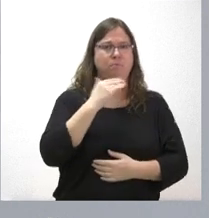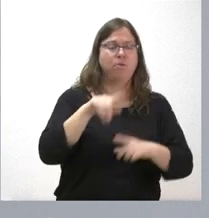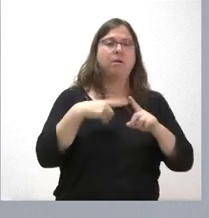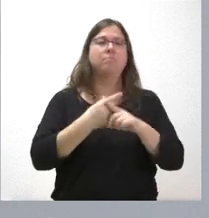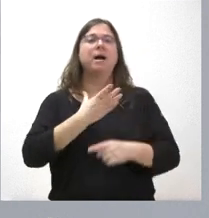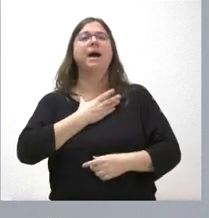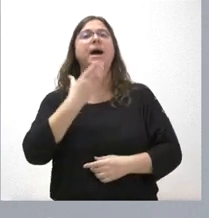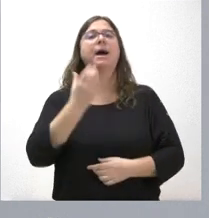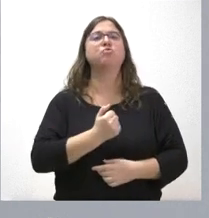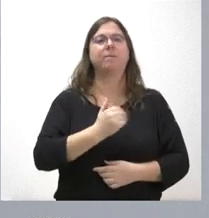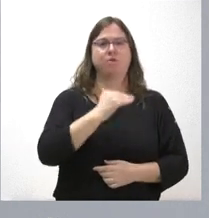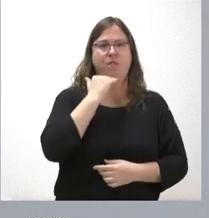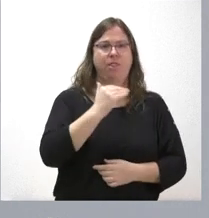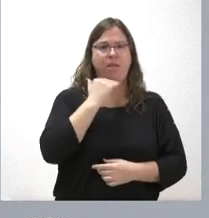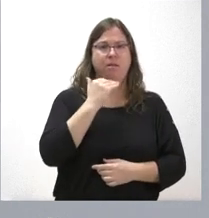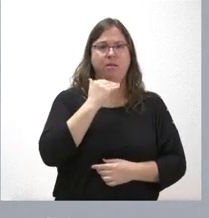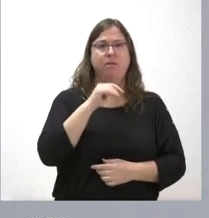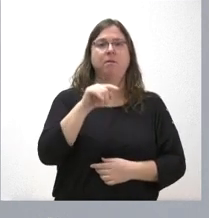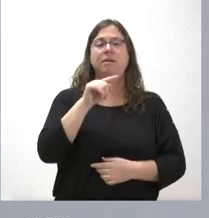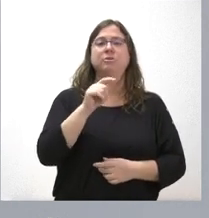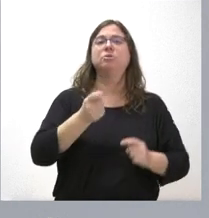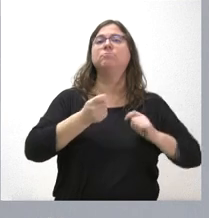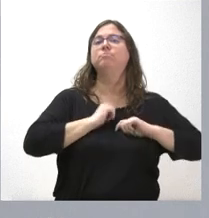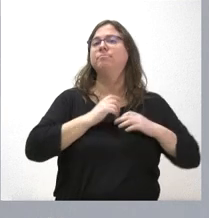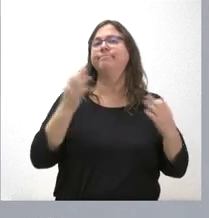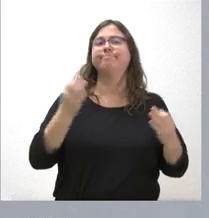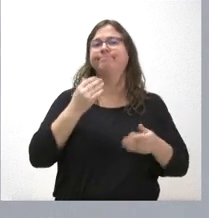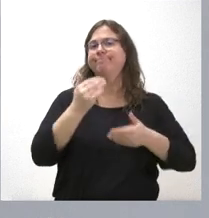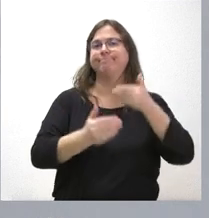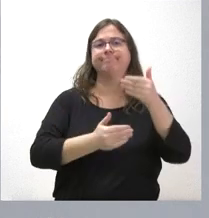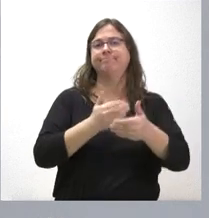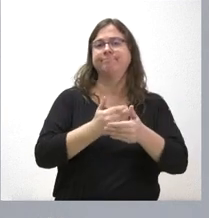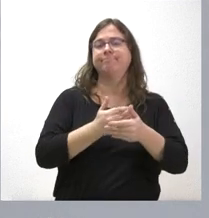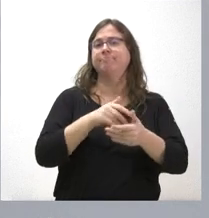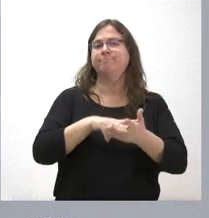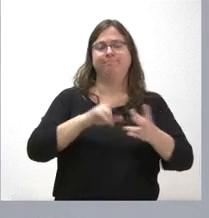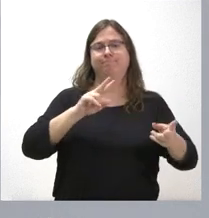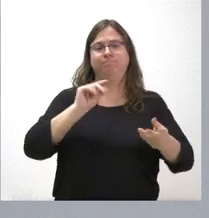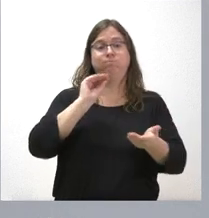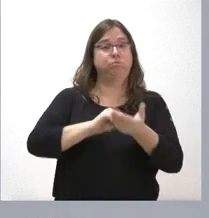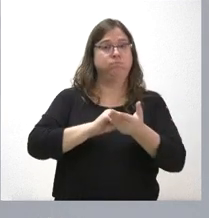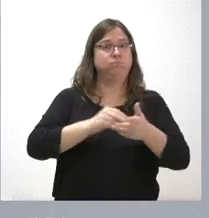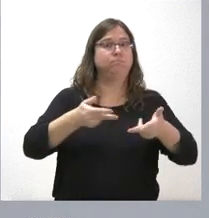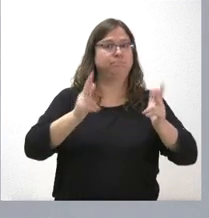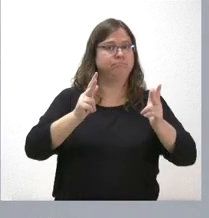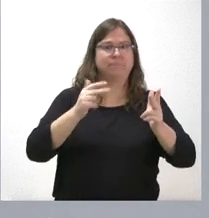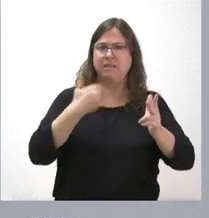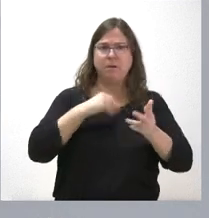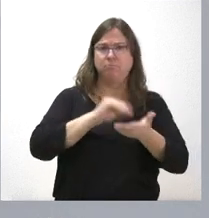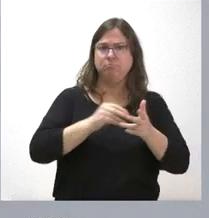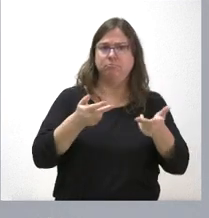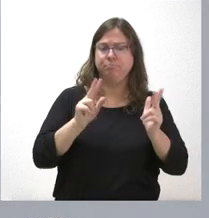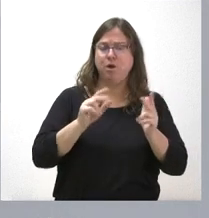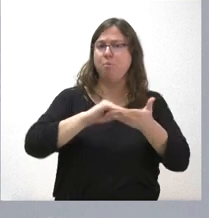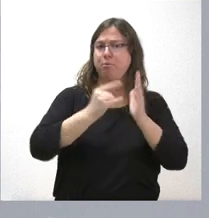Ayuntamiento de Zamora y esto lo que nos permite por tanto es proceder ya a la inmediata licitación del proyecto esperemos que lo